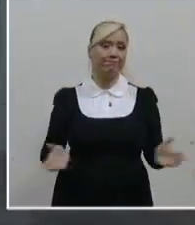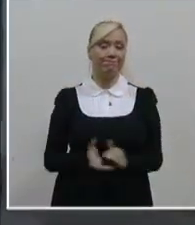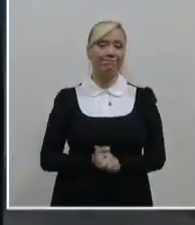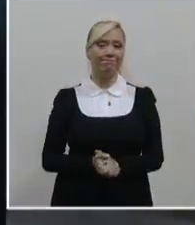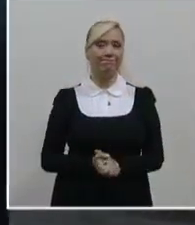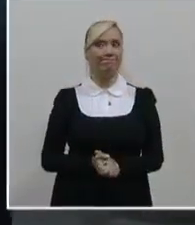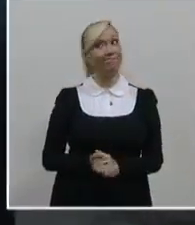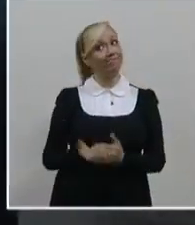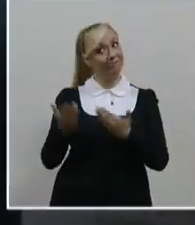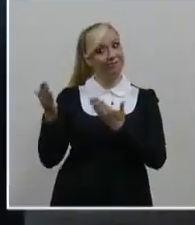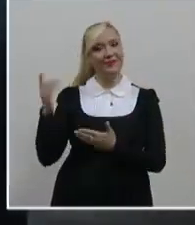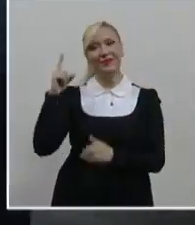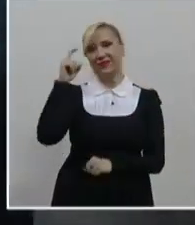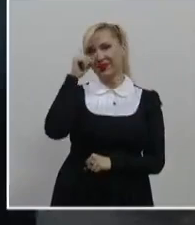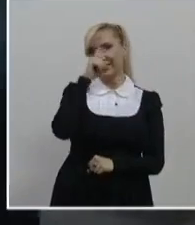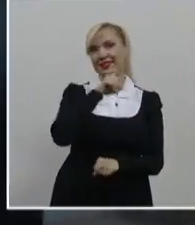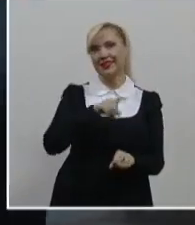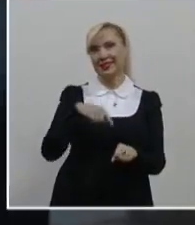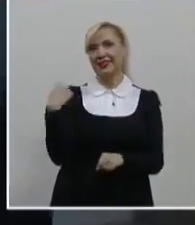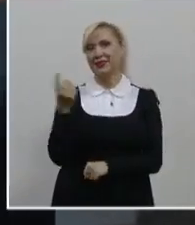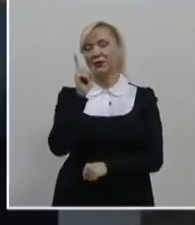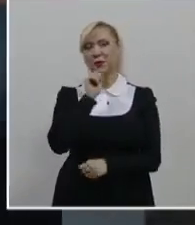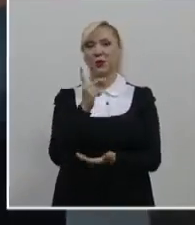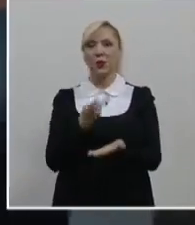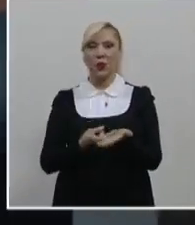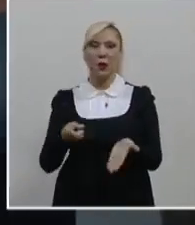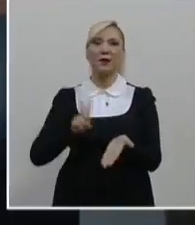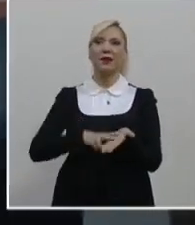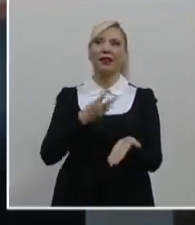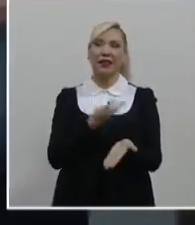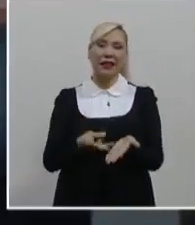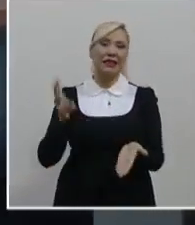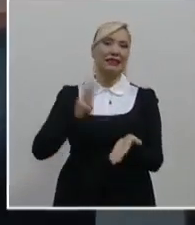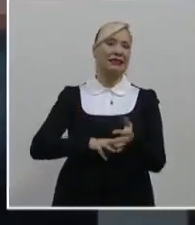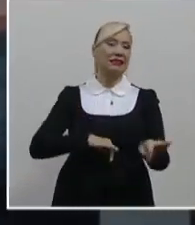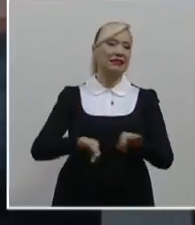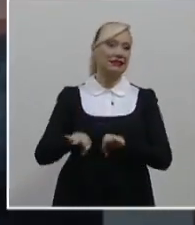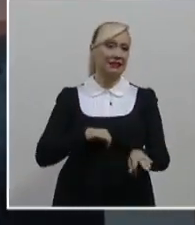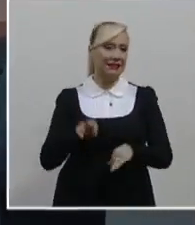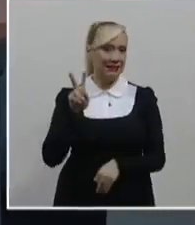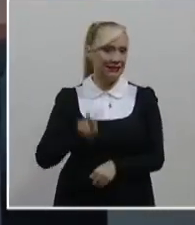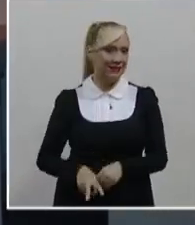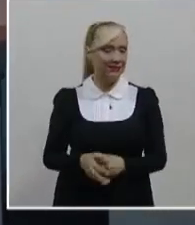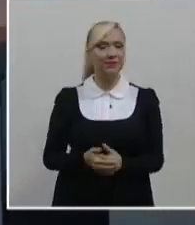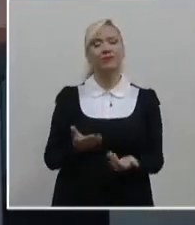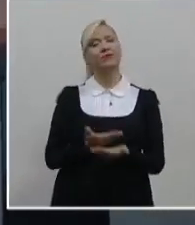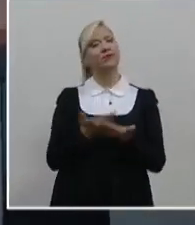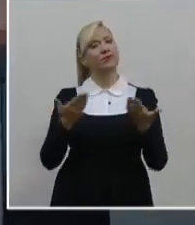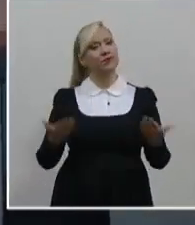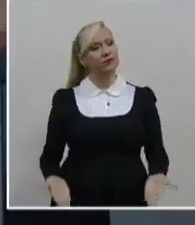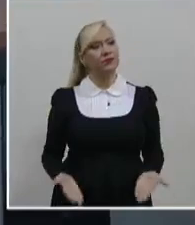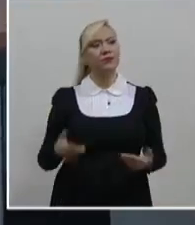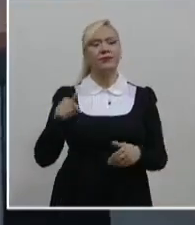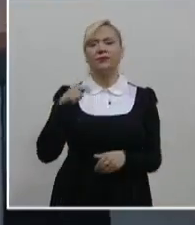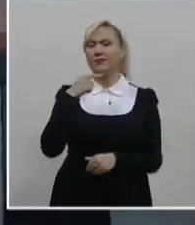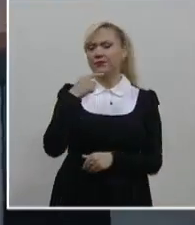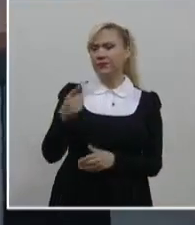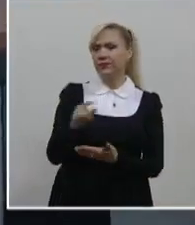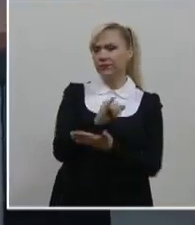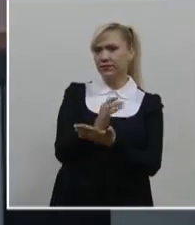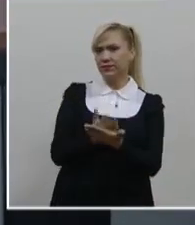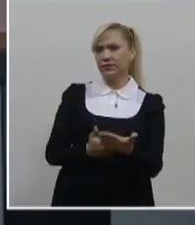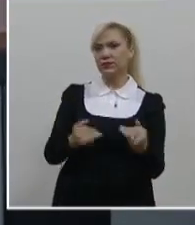Pues ahí está, complicada situación de las dobles o triples jornadas que nos compartieron. Vamos a otra información porque de acuerdo con un informe de la